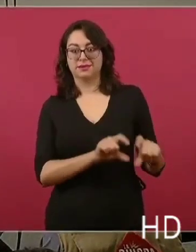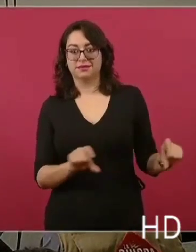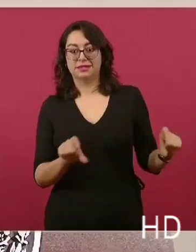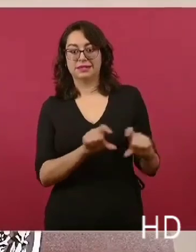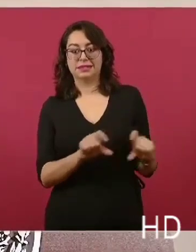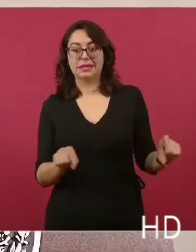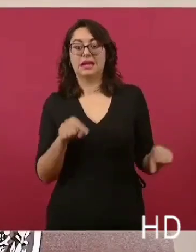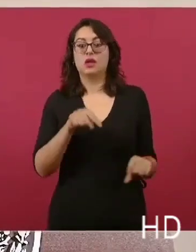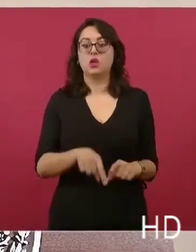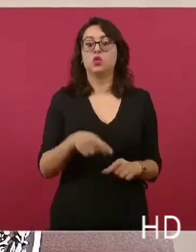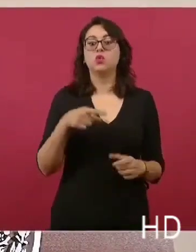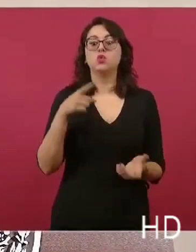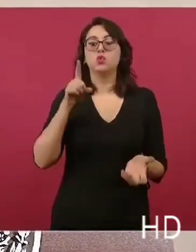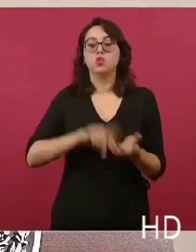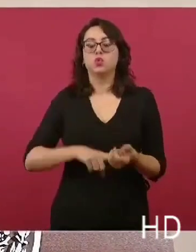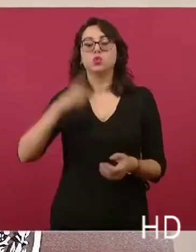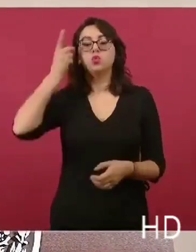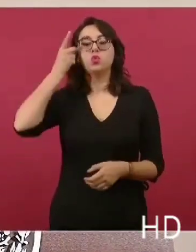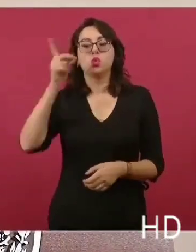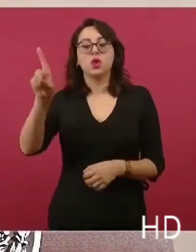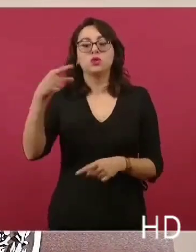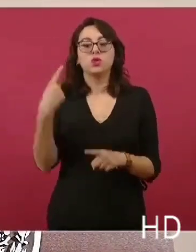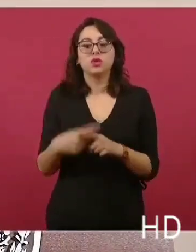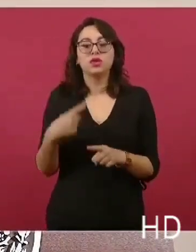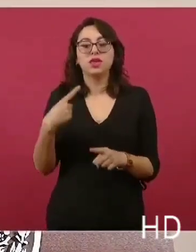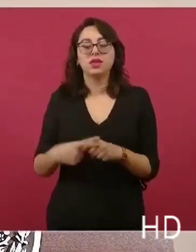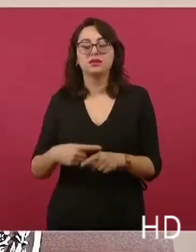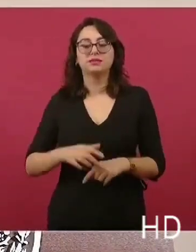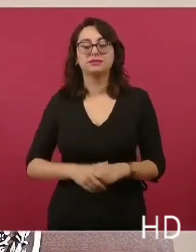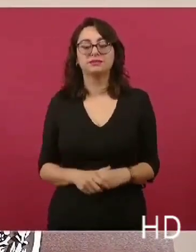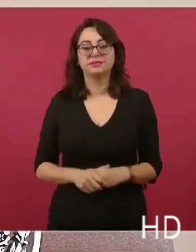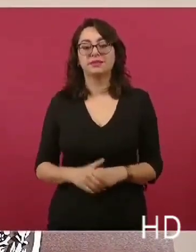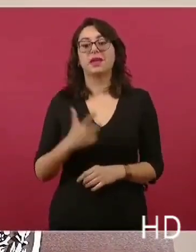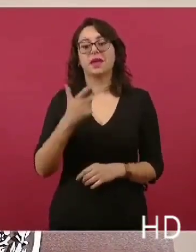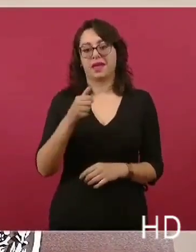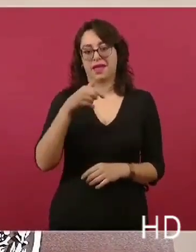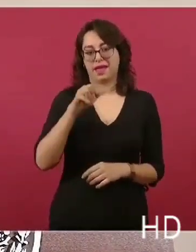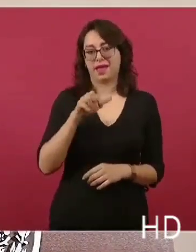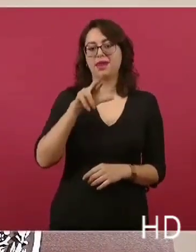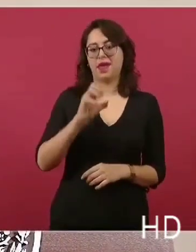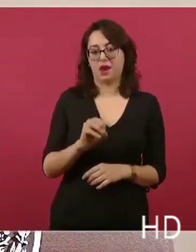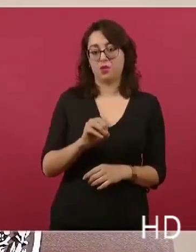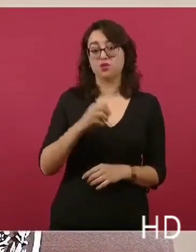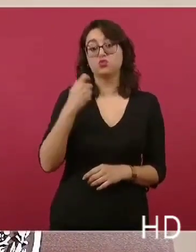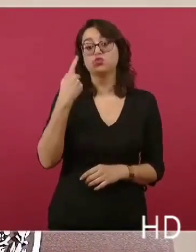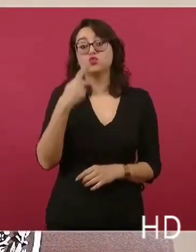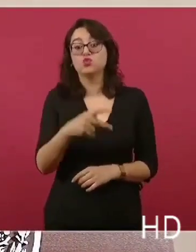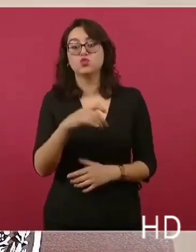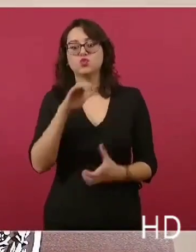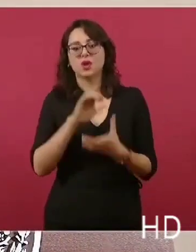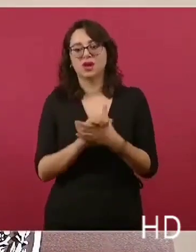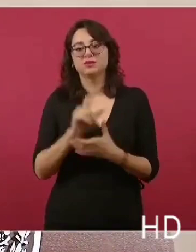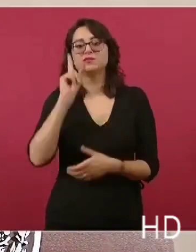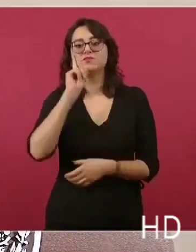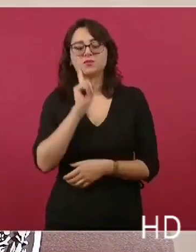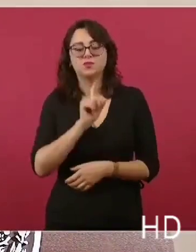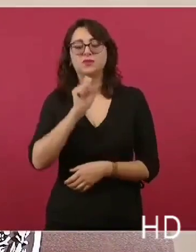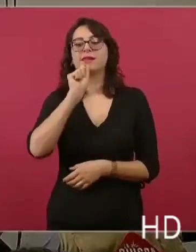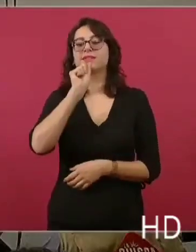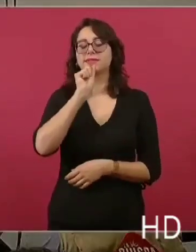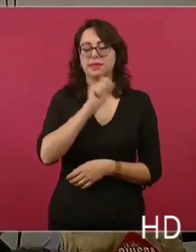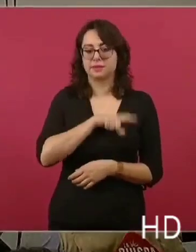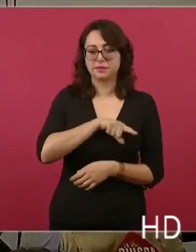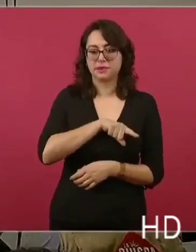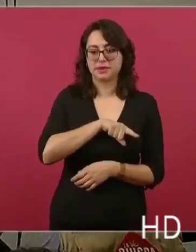varias actividades dentro de la trama corrupta, pero una que destacó mucho, destaca mucho.